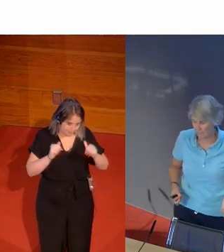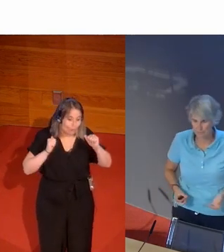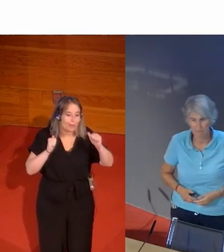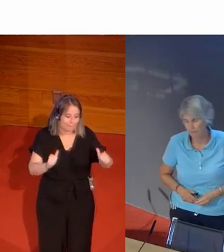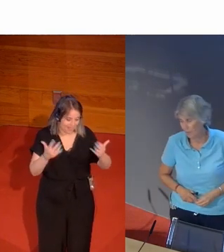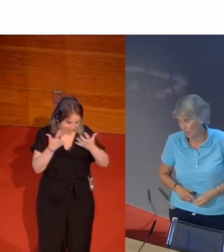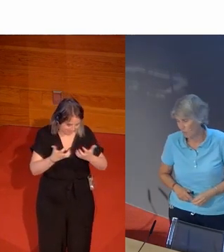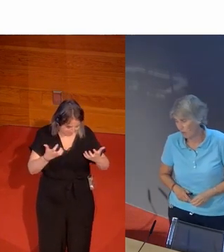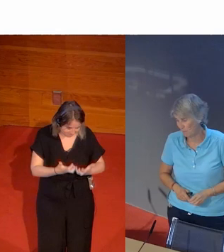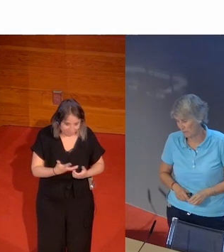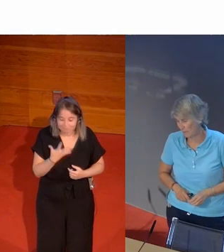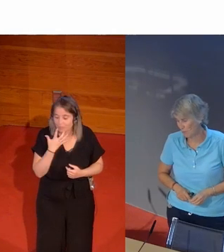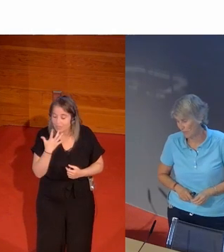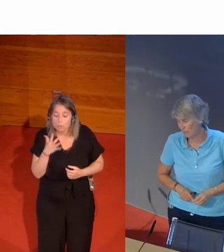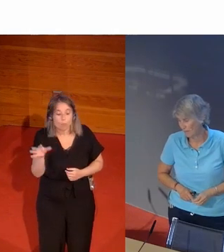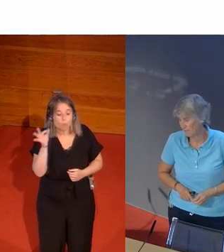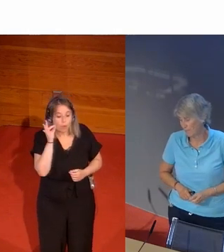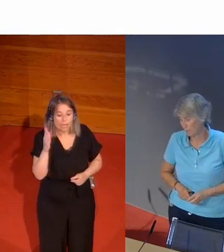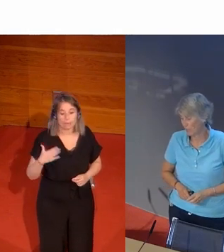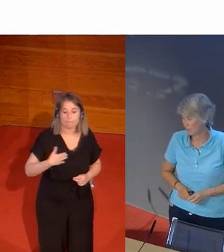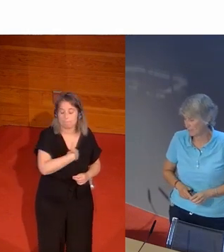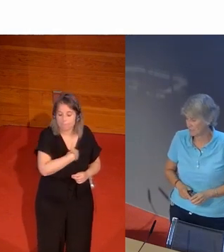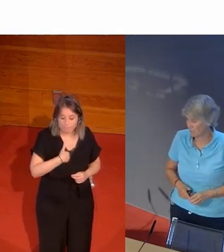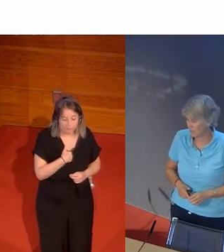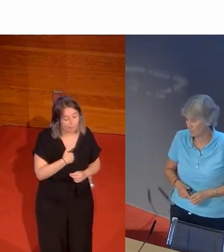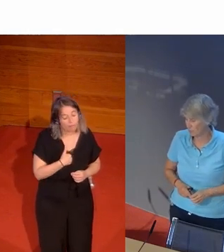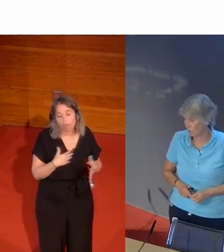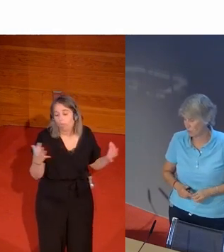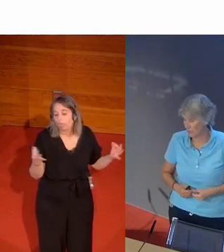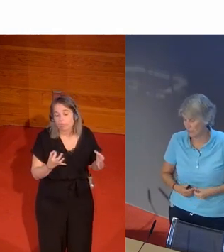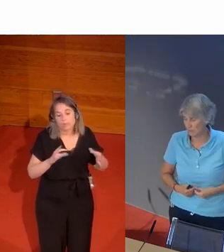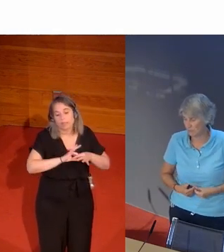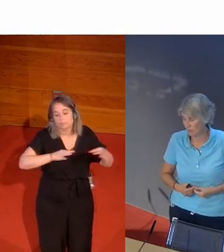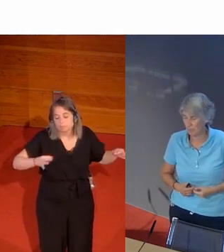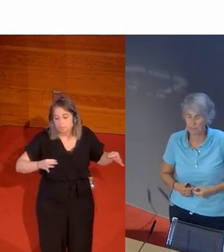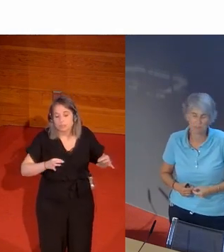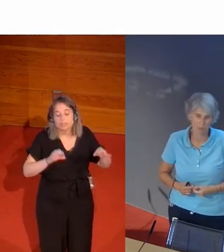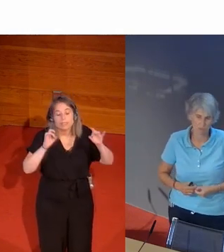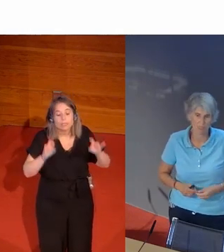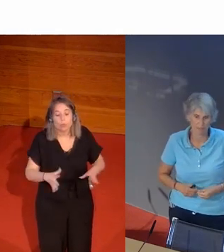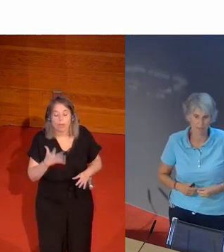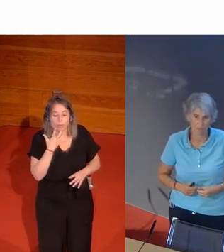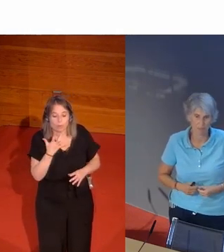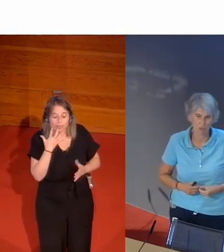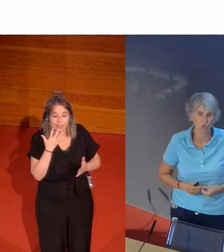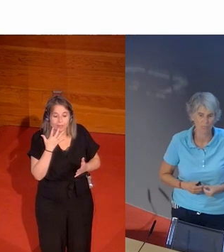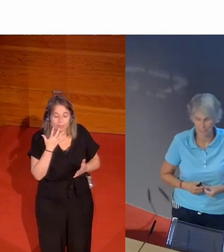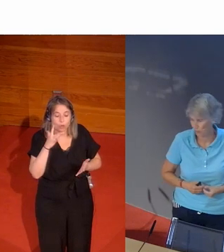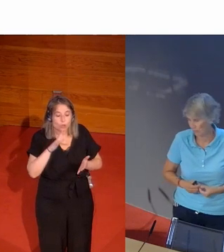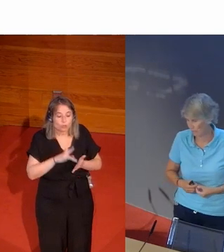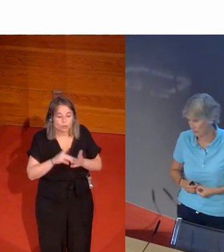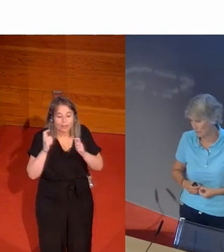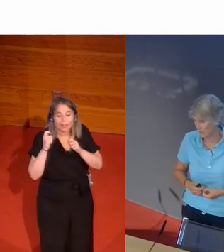otras lindezas como el papel de la mujer que la mujer debería desarrollar en los juegos es el mismo que había desarrollado en la Grecia Antigua que es